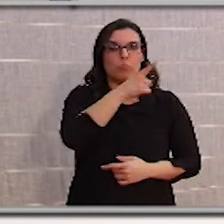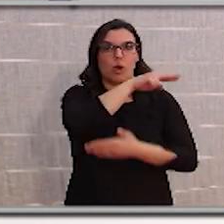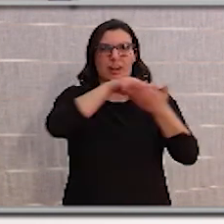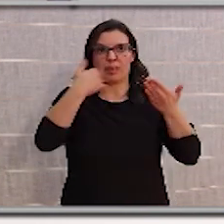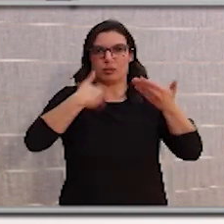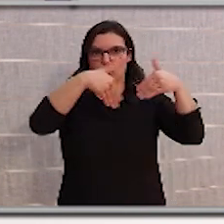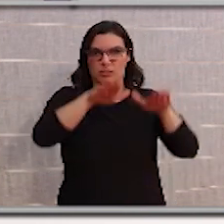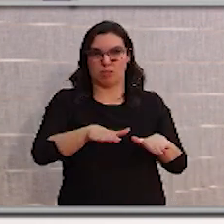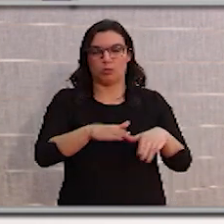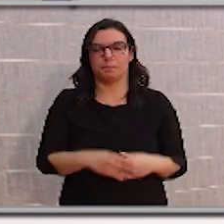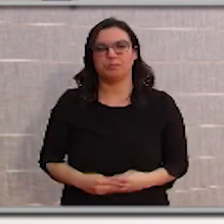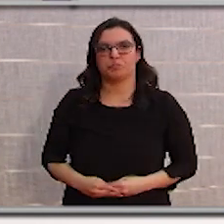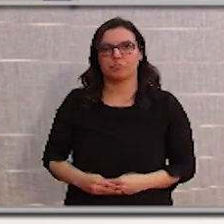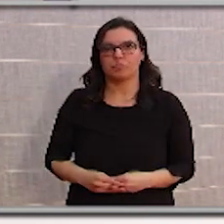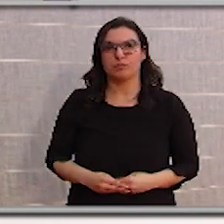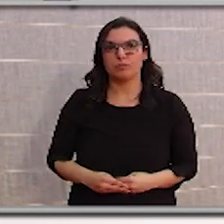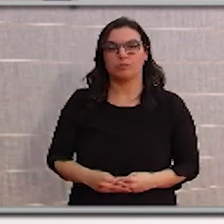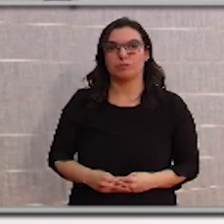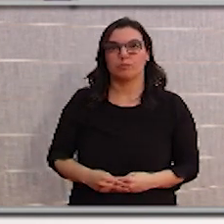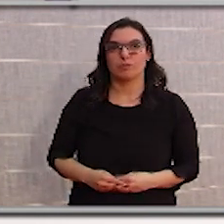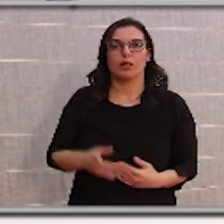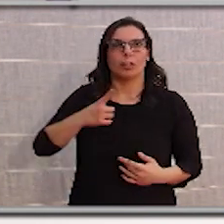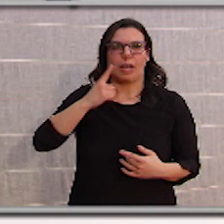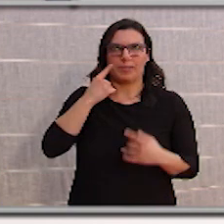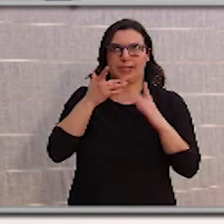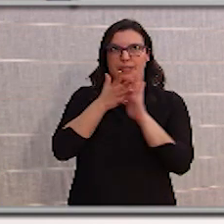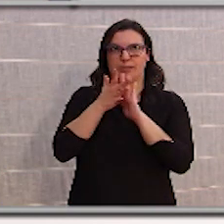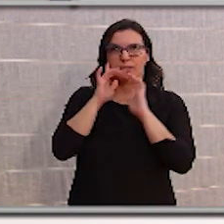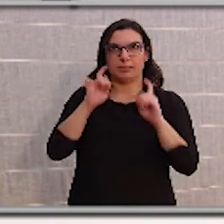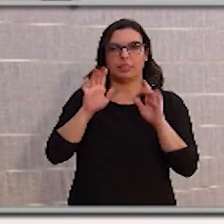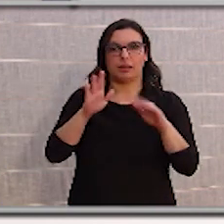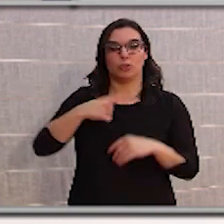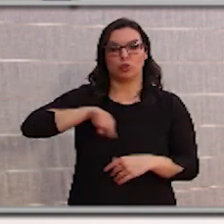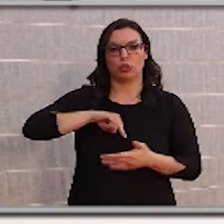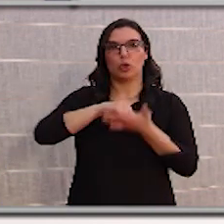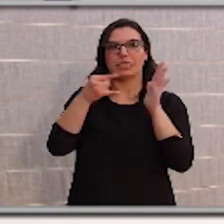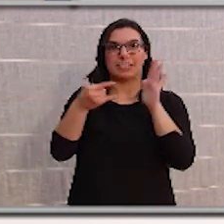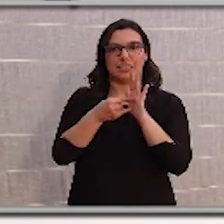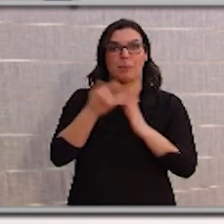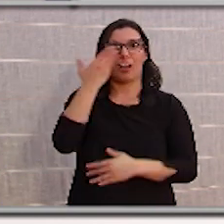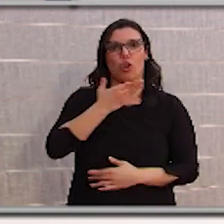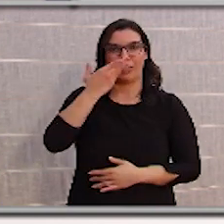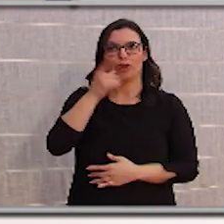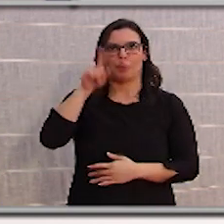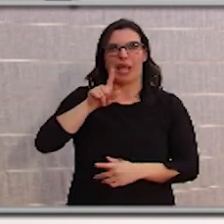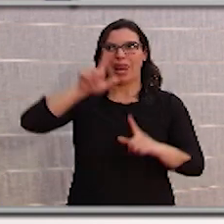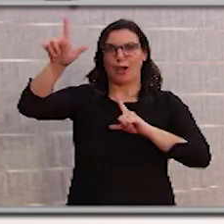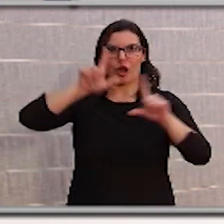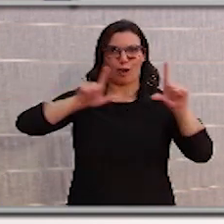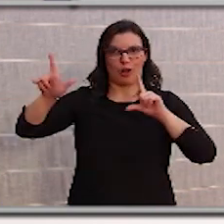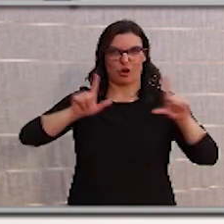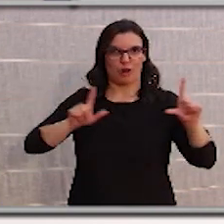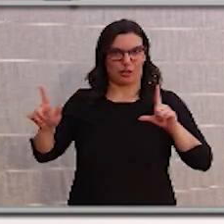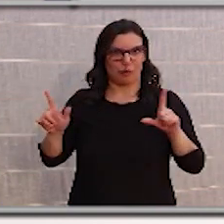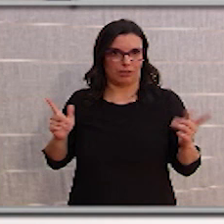Nosotros tenemos un sistema escolar también muy disperso, en el cual